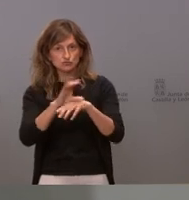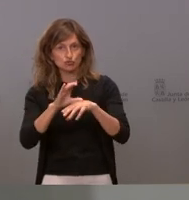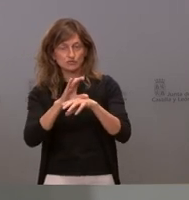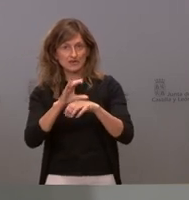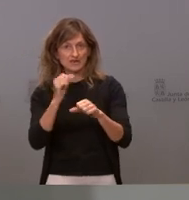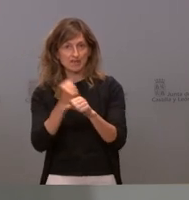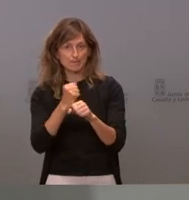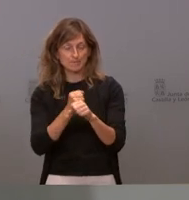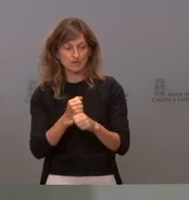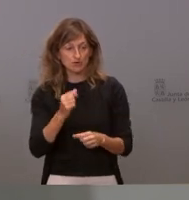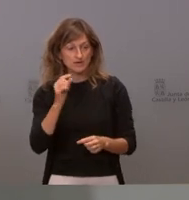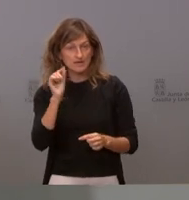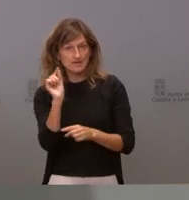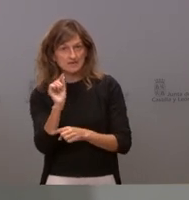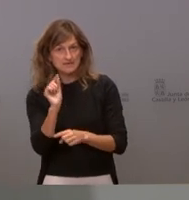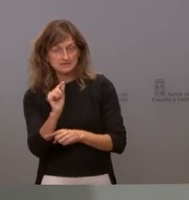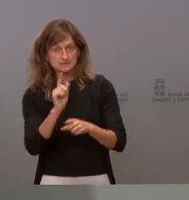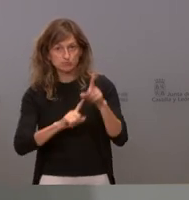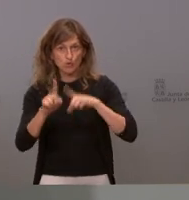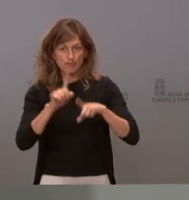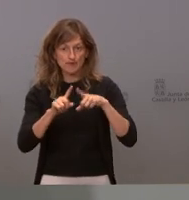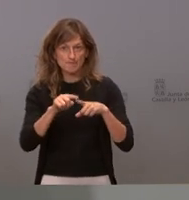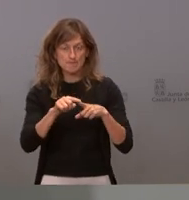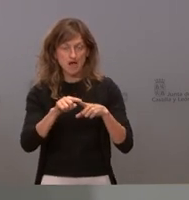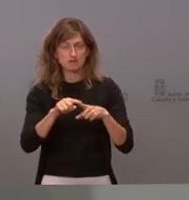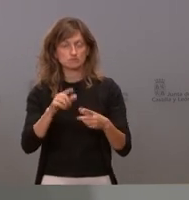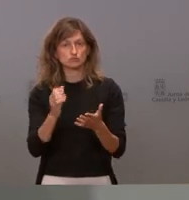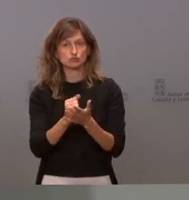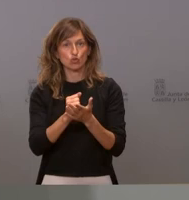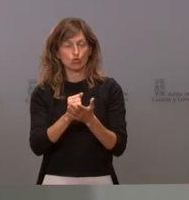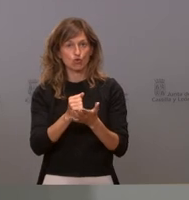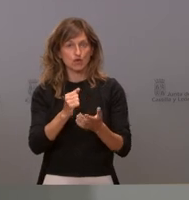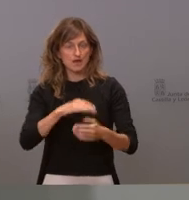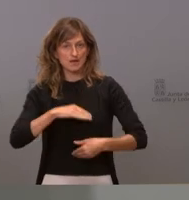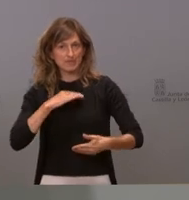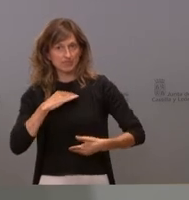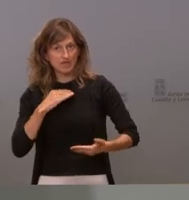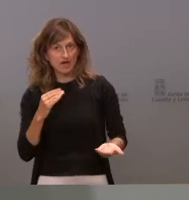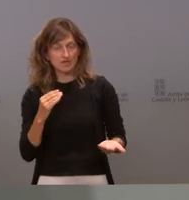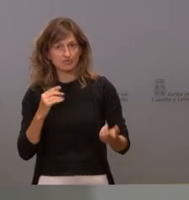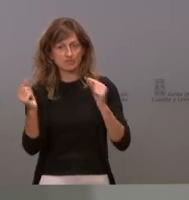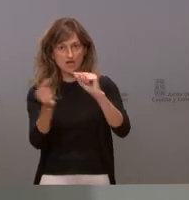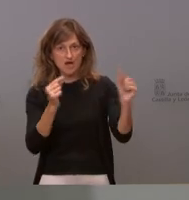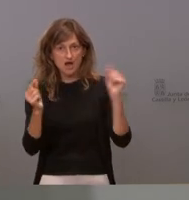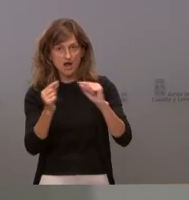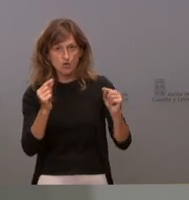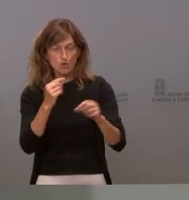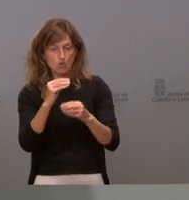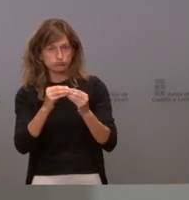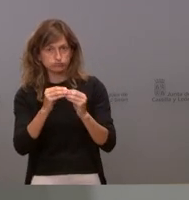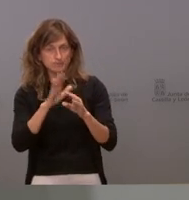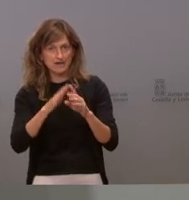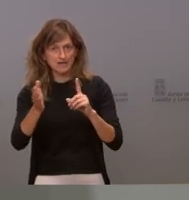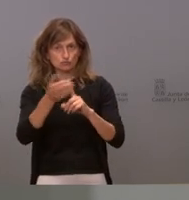empleo en un momento de crisis en un momento de problemas poner todos nuestros medios toda nuestra capacidad de diálogo para solucionar